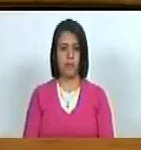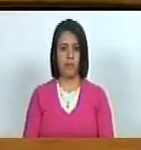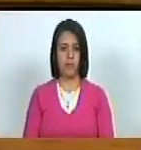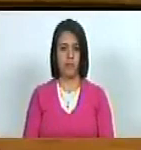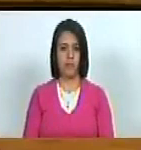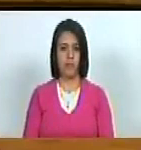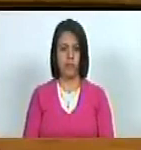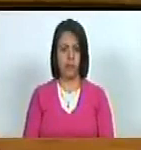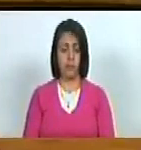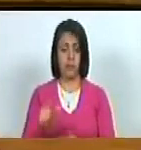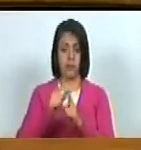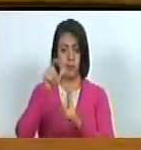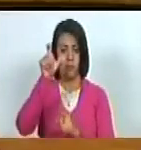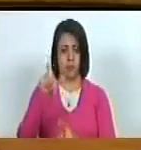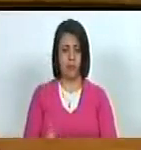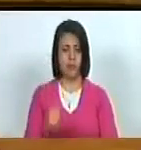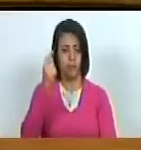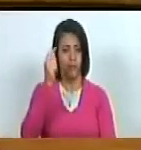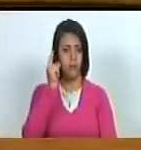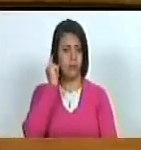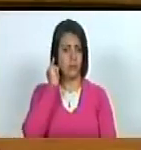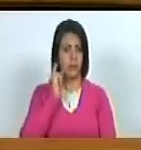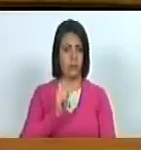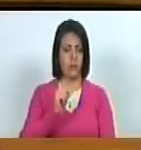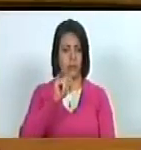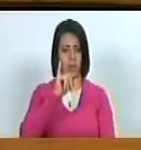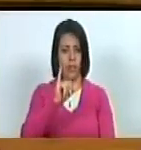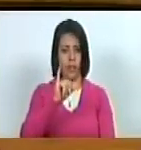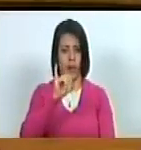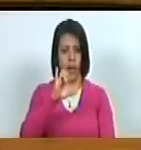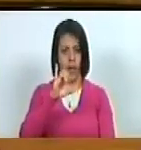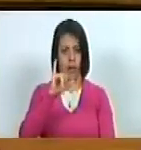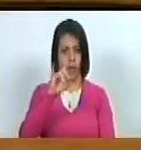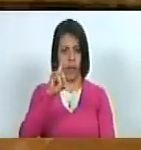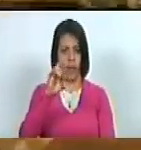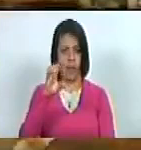Puedo dejar en el derecho de palabra a la diputada Iremar Malavi.